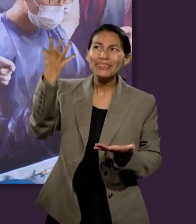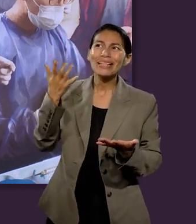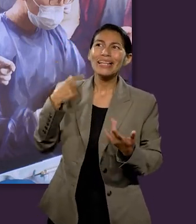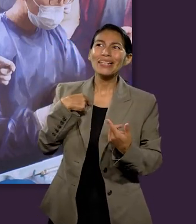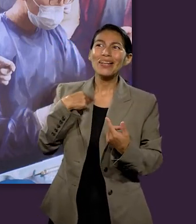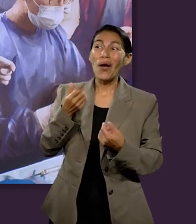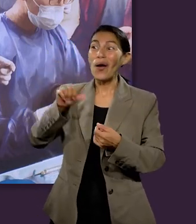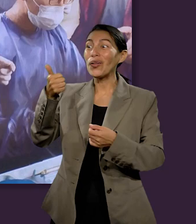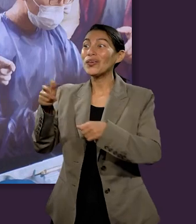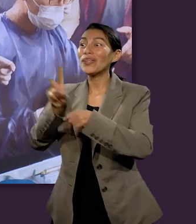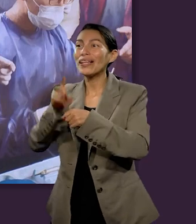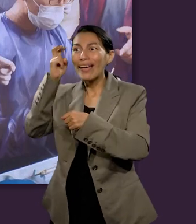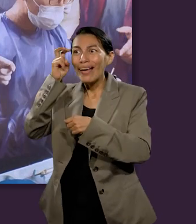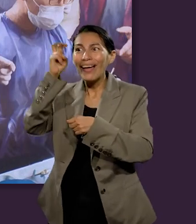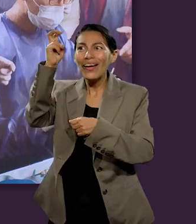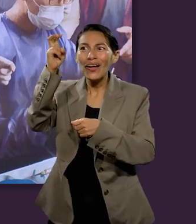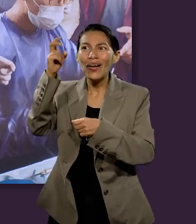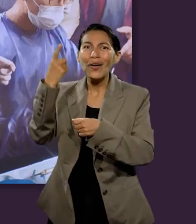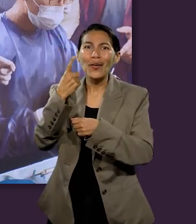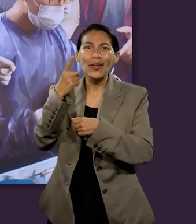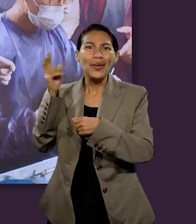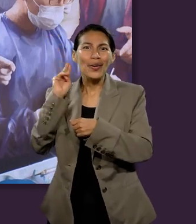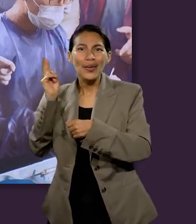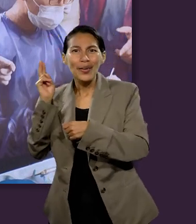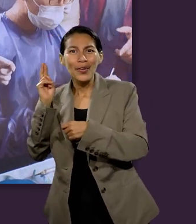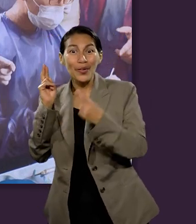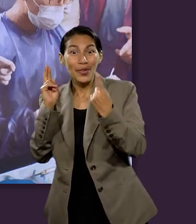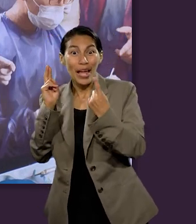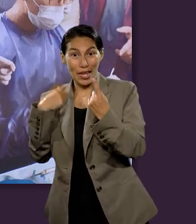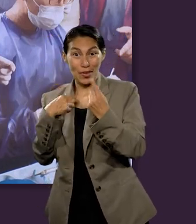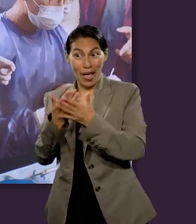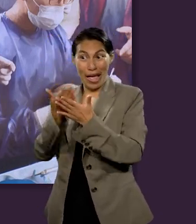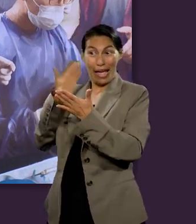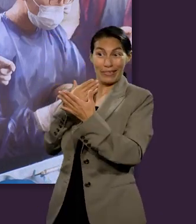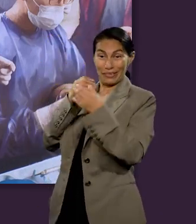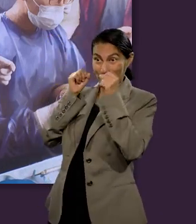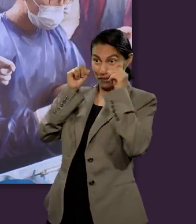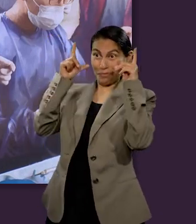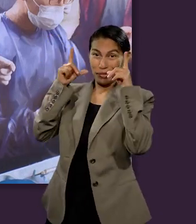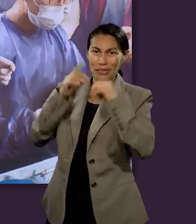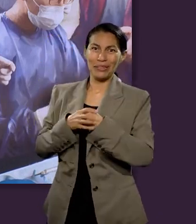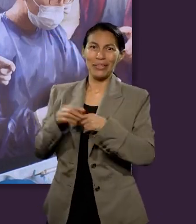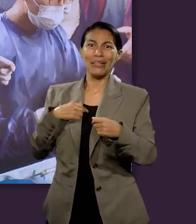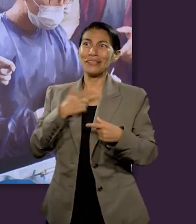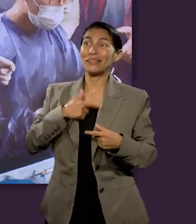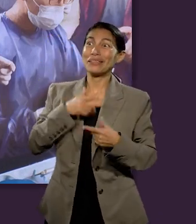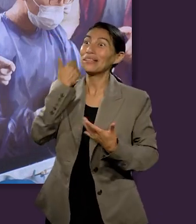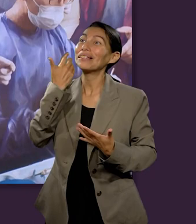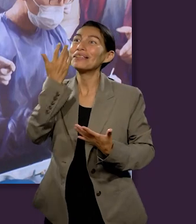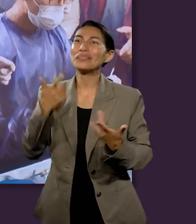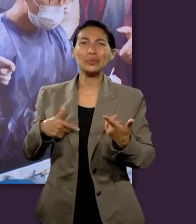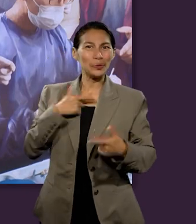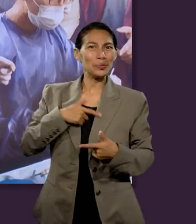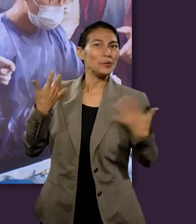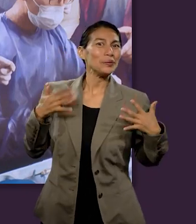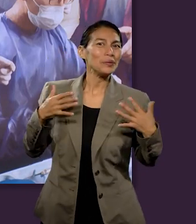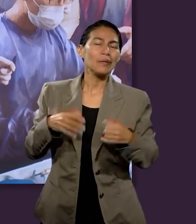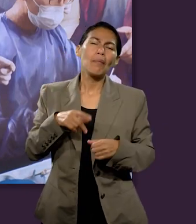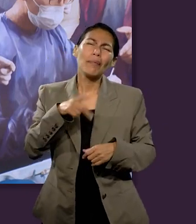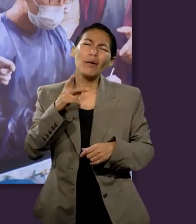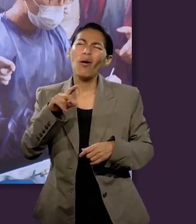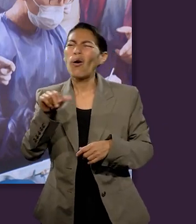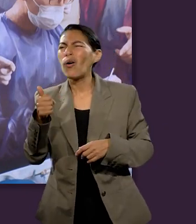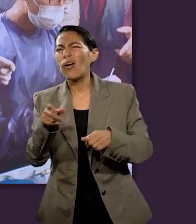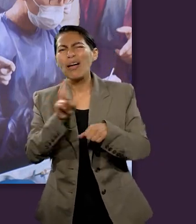una alarma y me despierto antes de que suene la alarma porque tengo esa motivación pero de pronto hay otros días en que tal vez la semana es